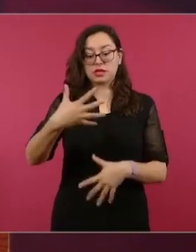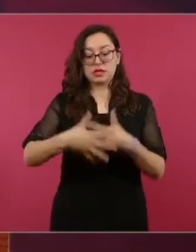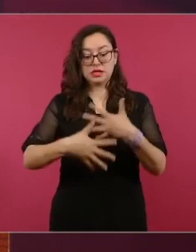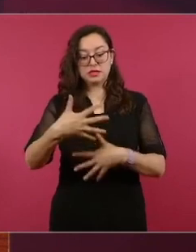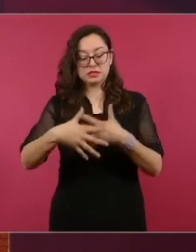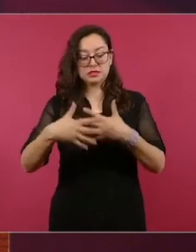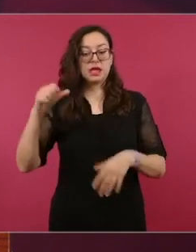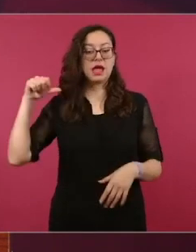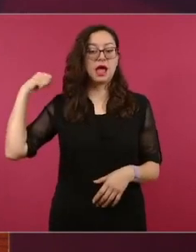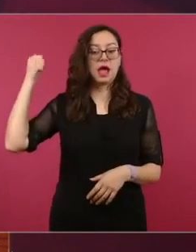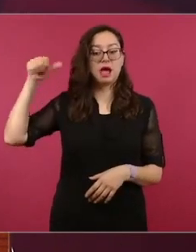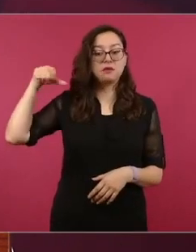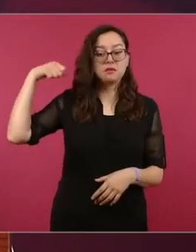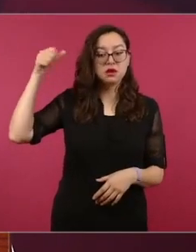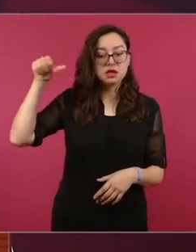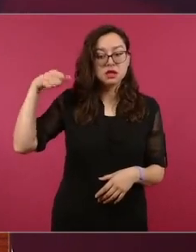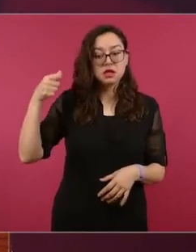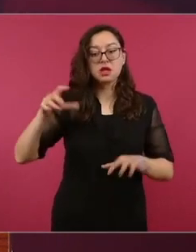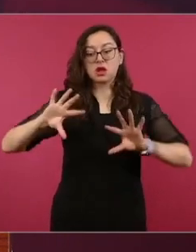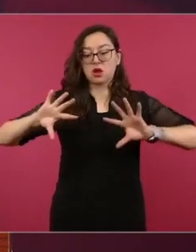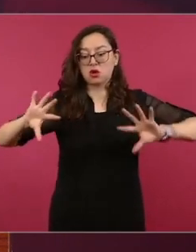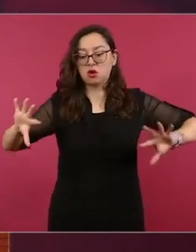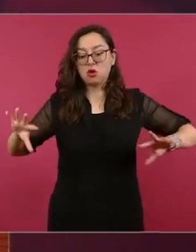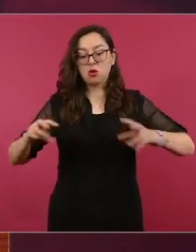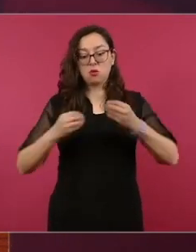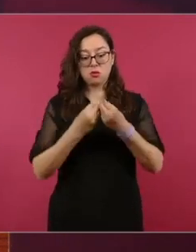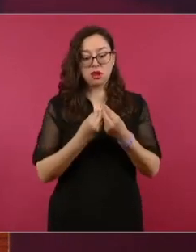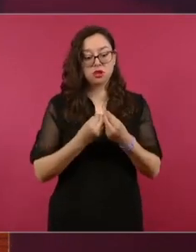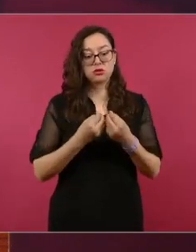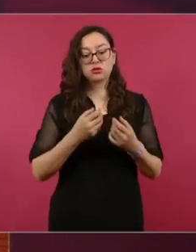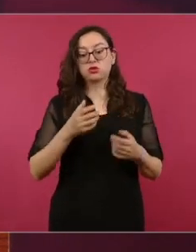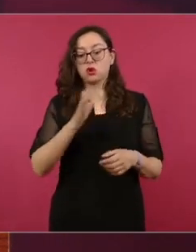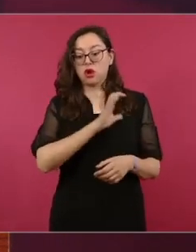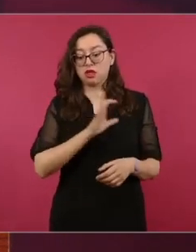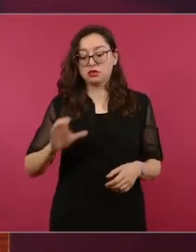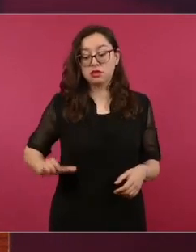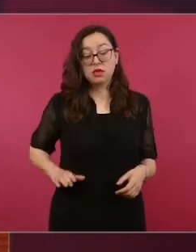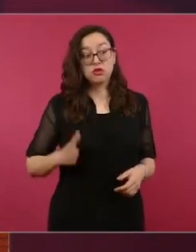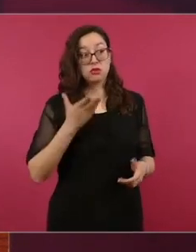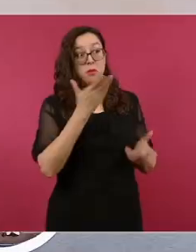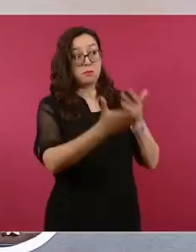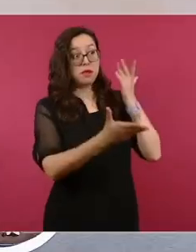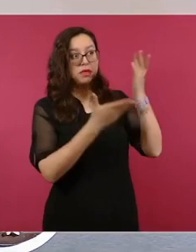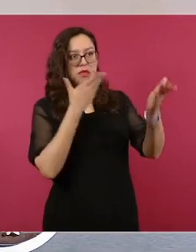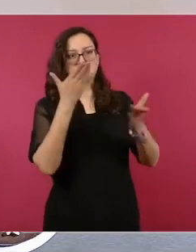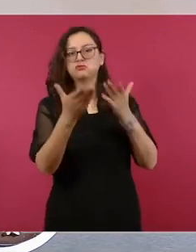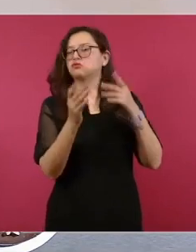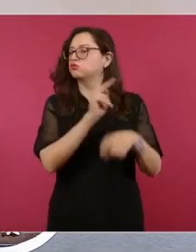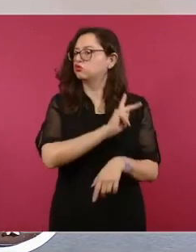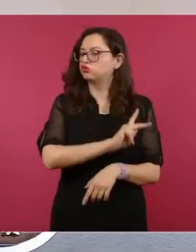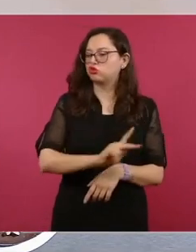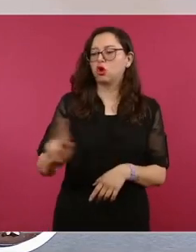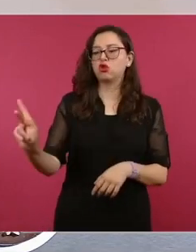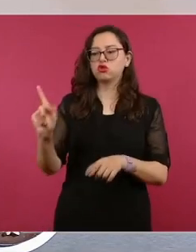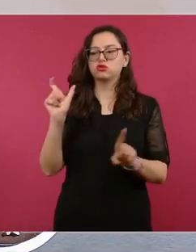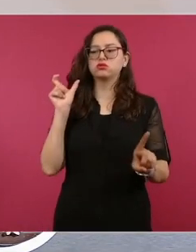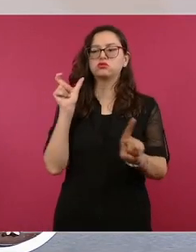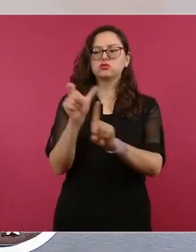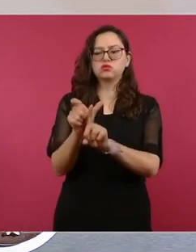podido atender la totalidad de las solicitudes de protección que nos han llegado y que son